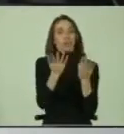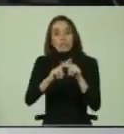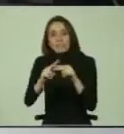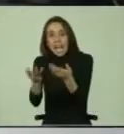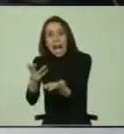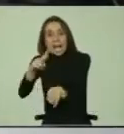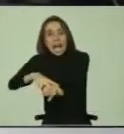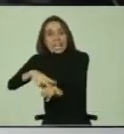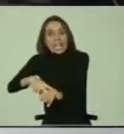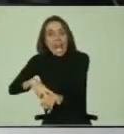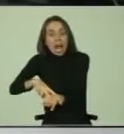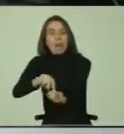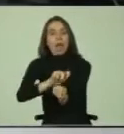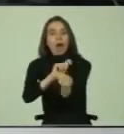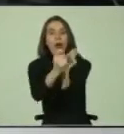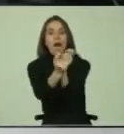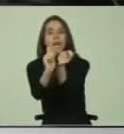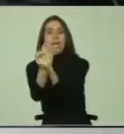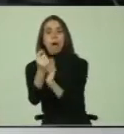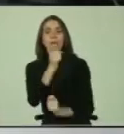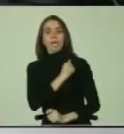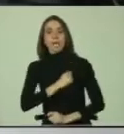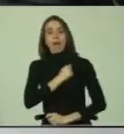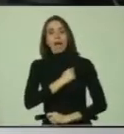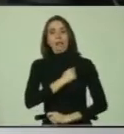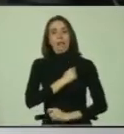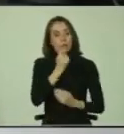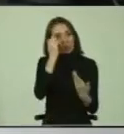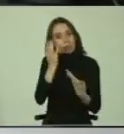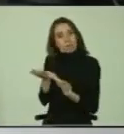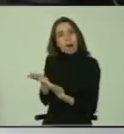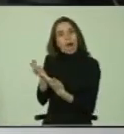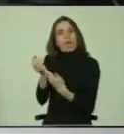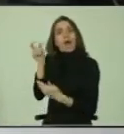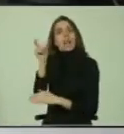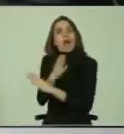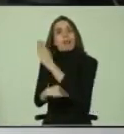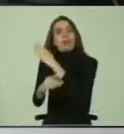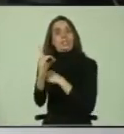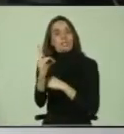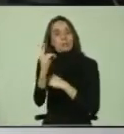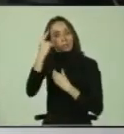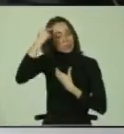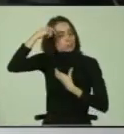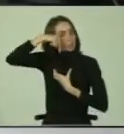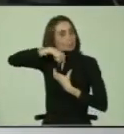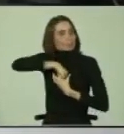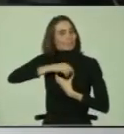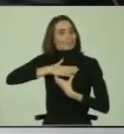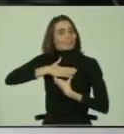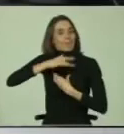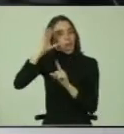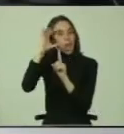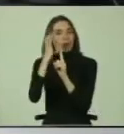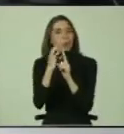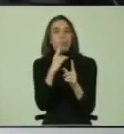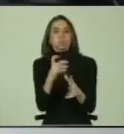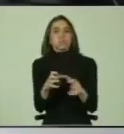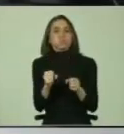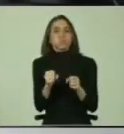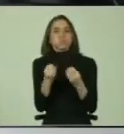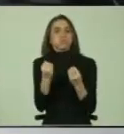propendan a un cambio las actitudes hacia la discapacidad que se encuentran tan enraizadas en la matriz cultural de nuestro país.